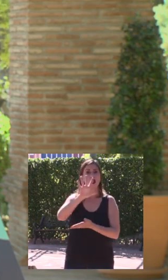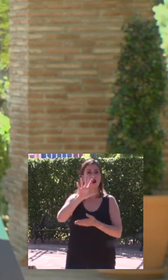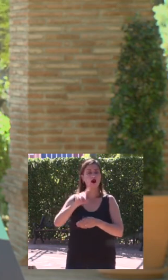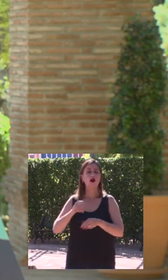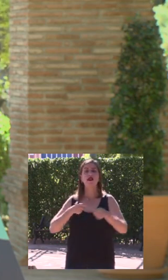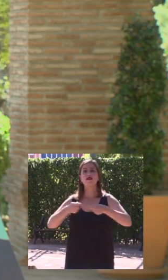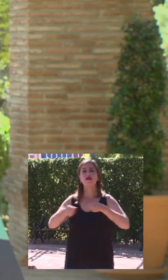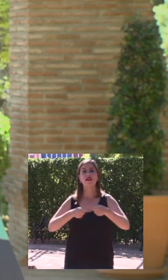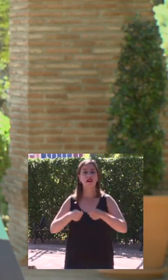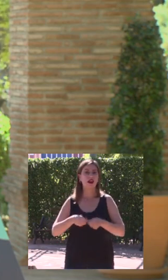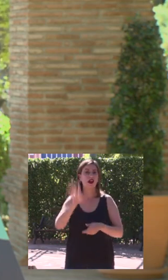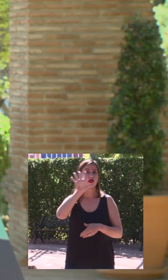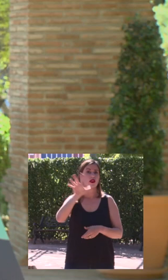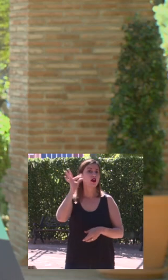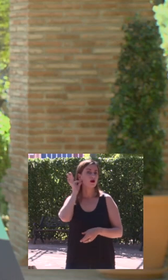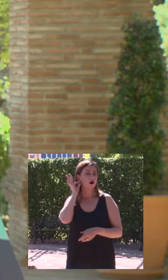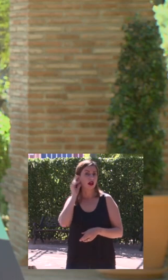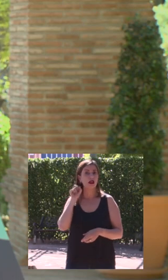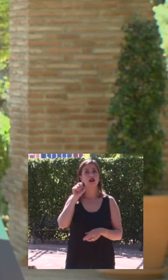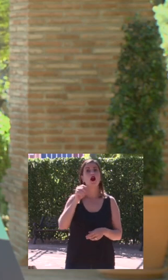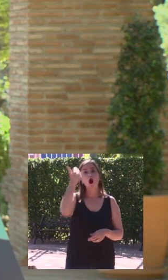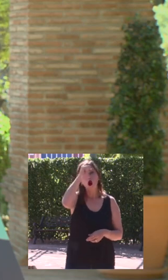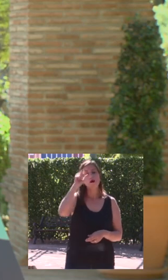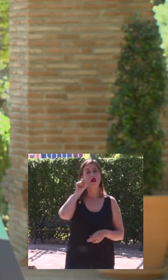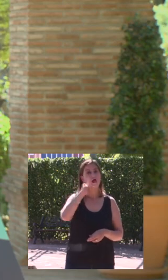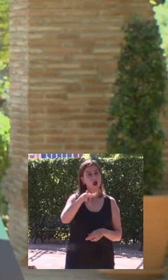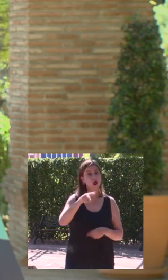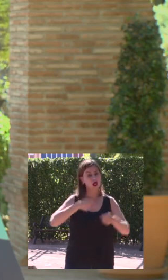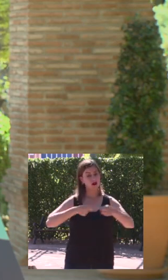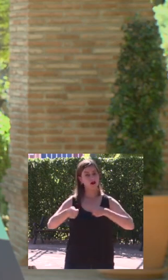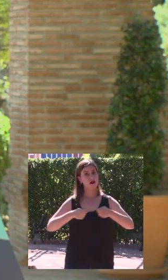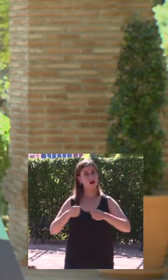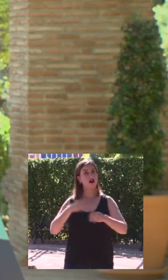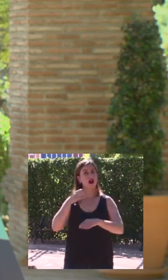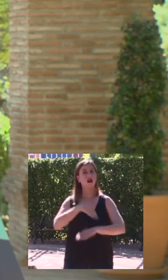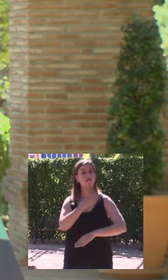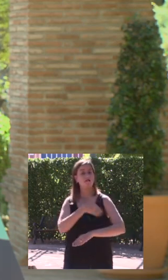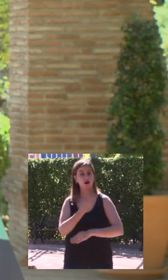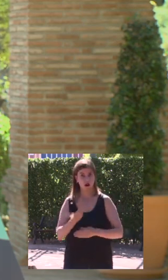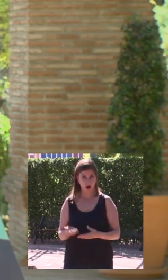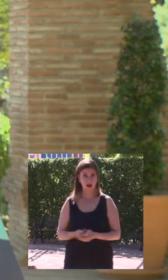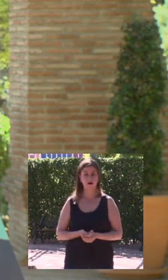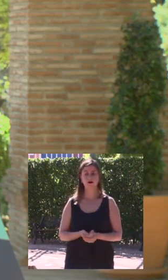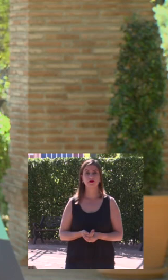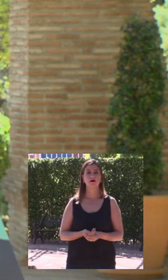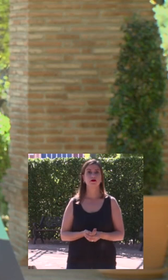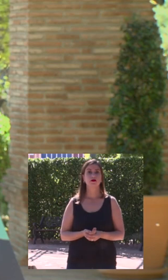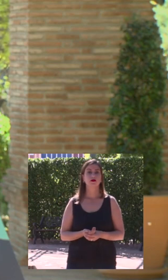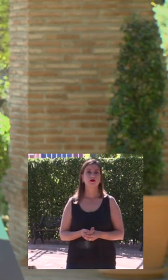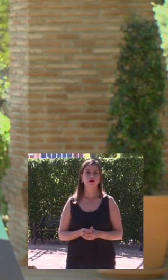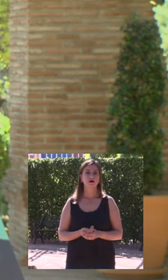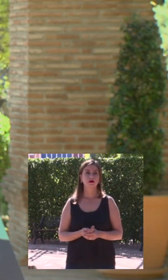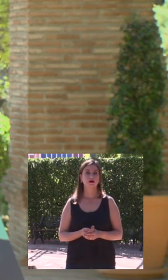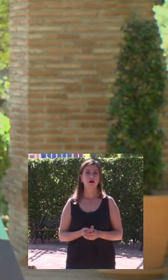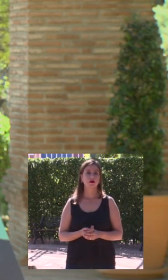y 12 hombres que dirigen facultades o escuelas superiores.